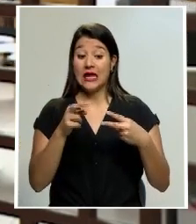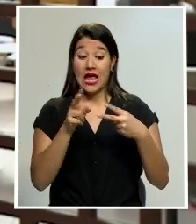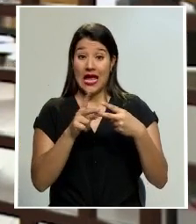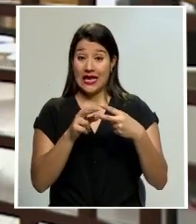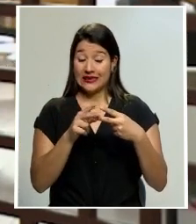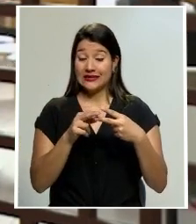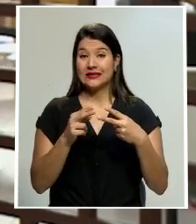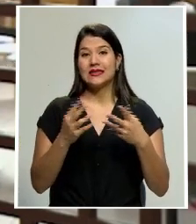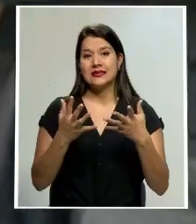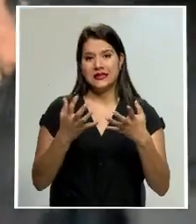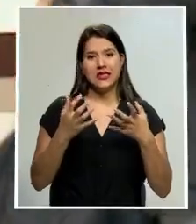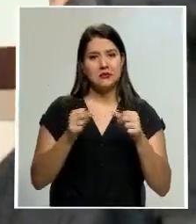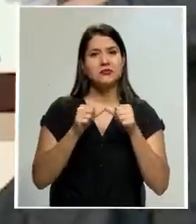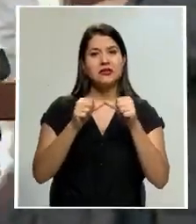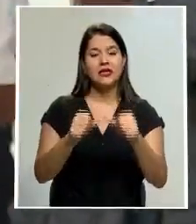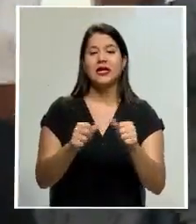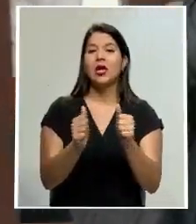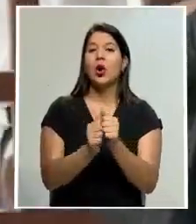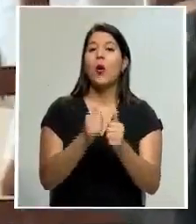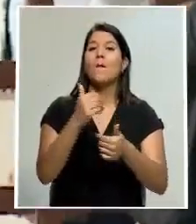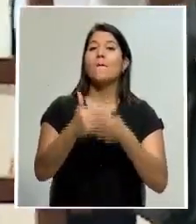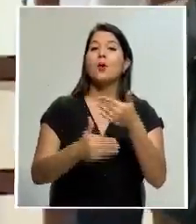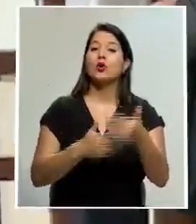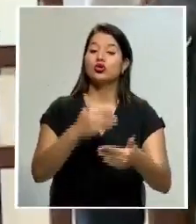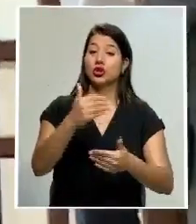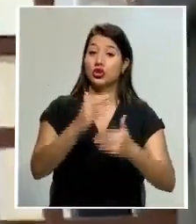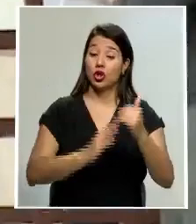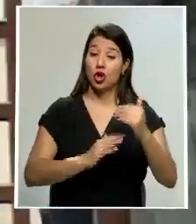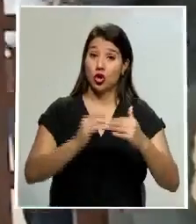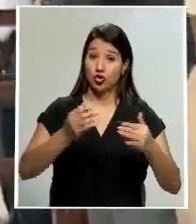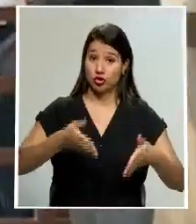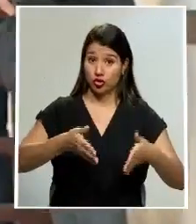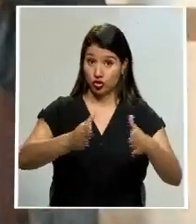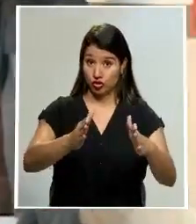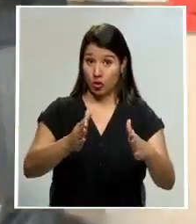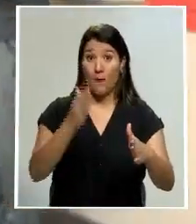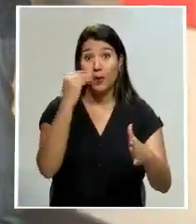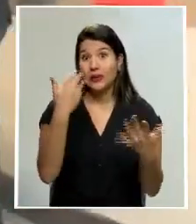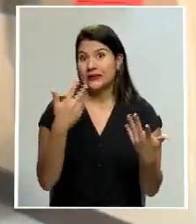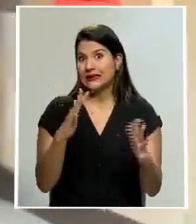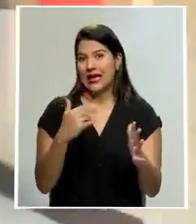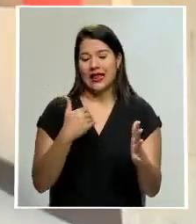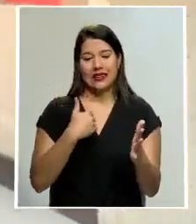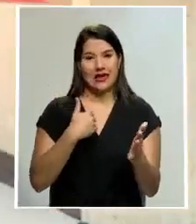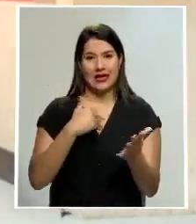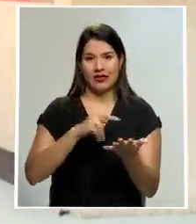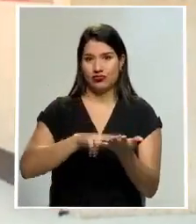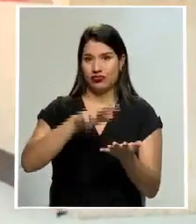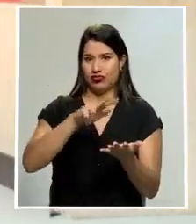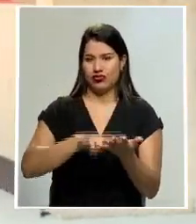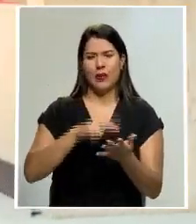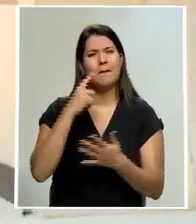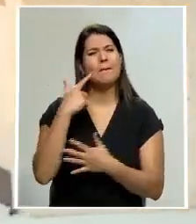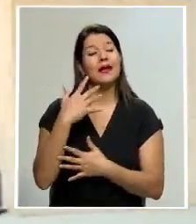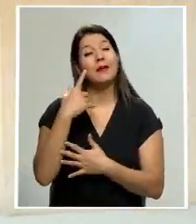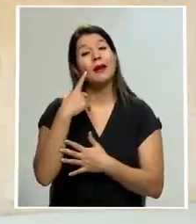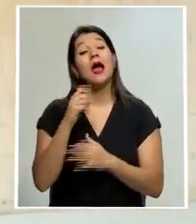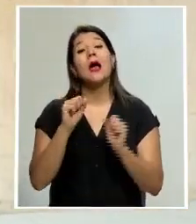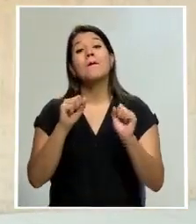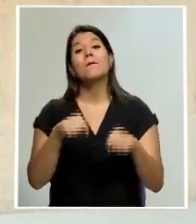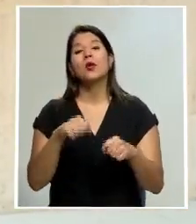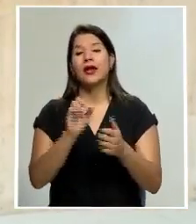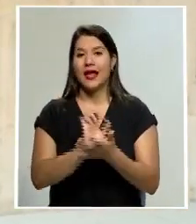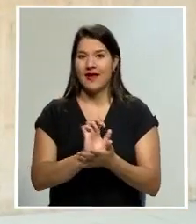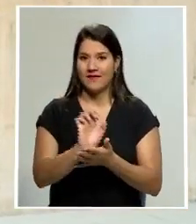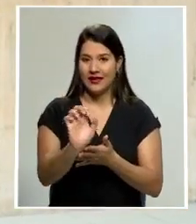constructivo o por lo menos con los trabajos que ya tienen adjudicados para no evitar, digo, más bien para